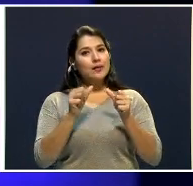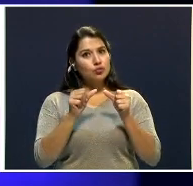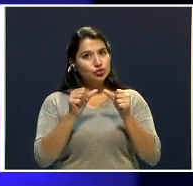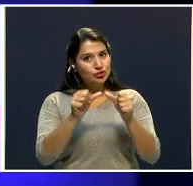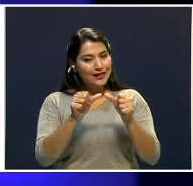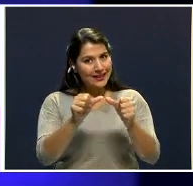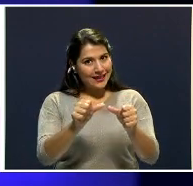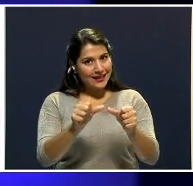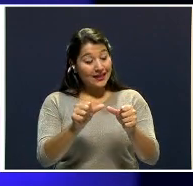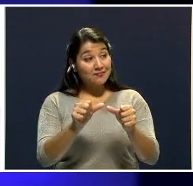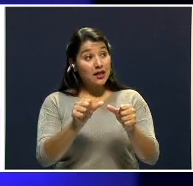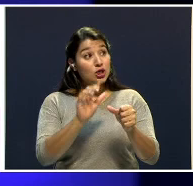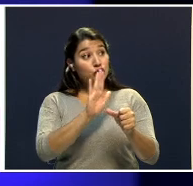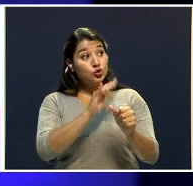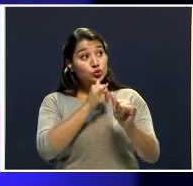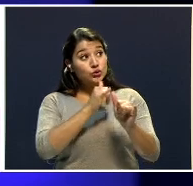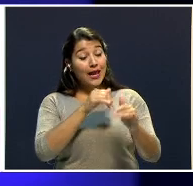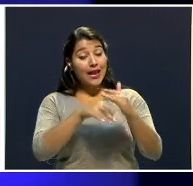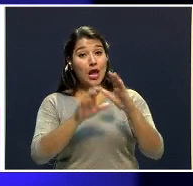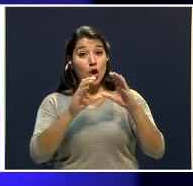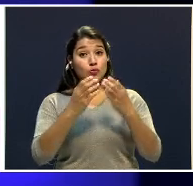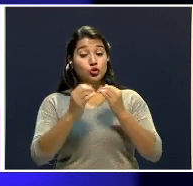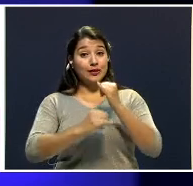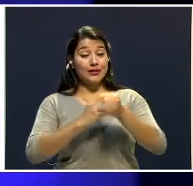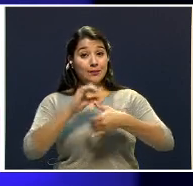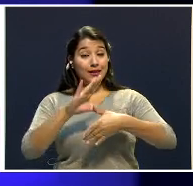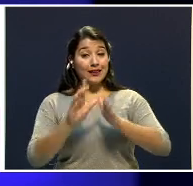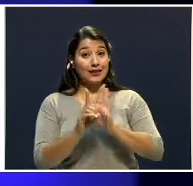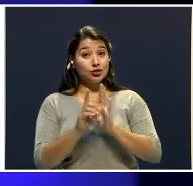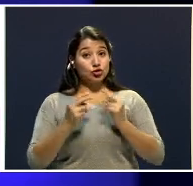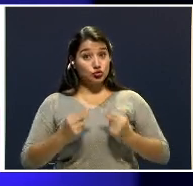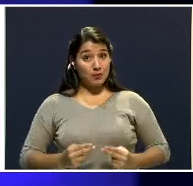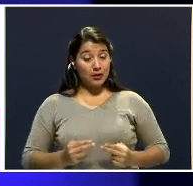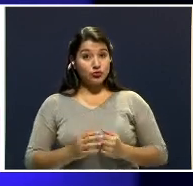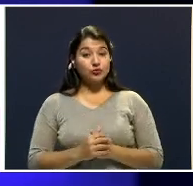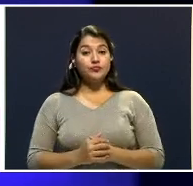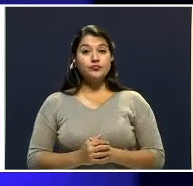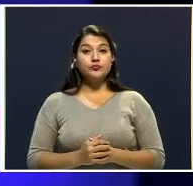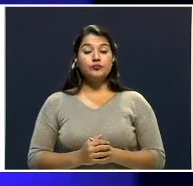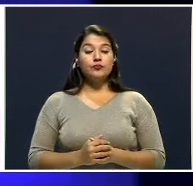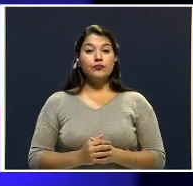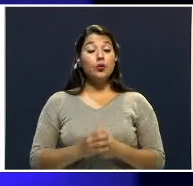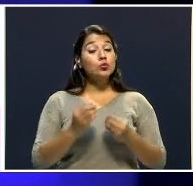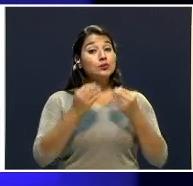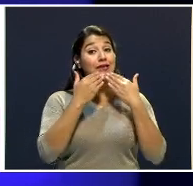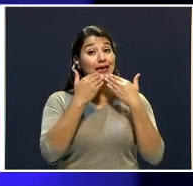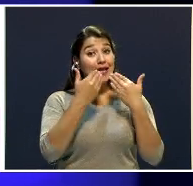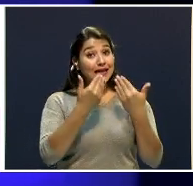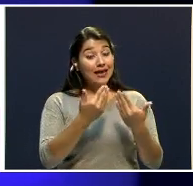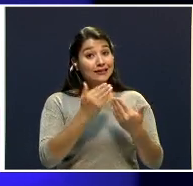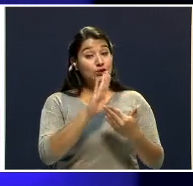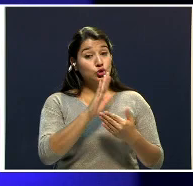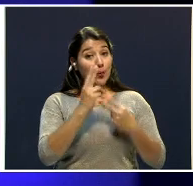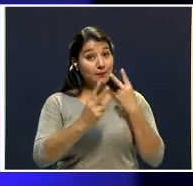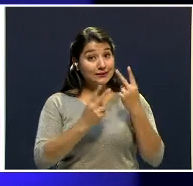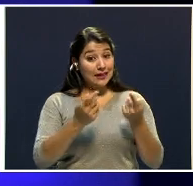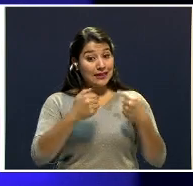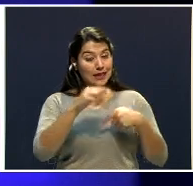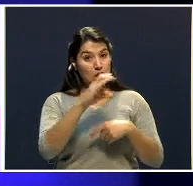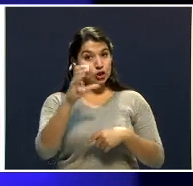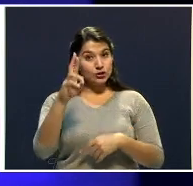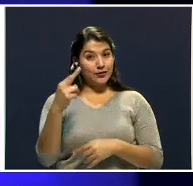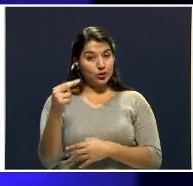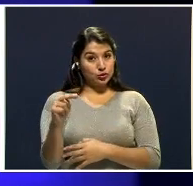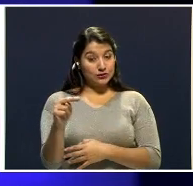presentación ante la Comisión Interamericana de Derechos Humanos. Le agradezco muchísimo su visita a Costa Rica